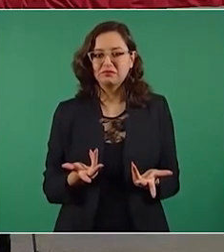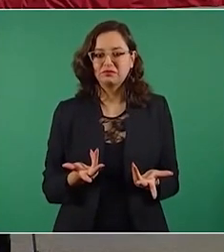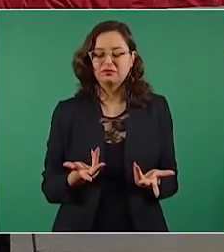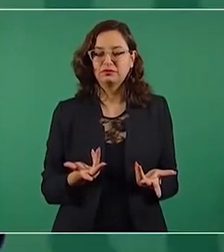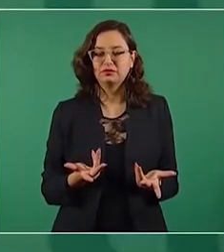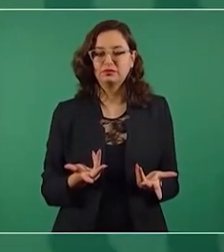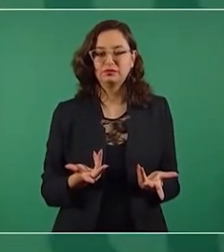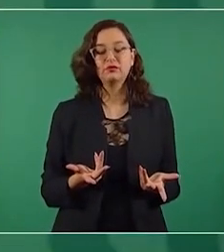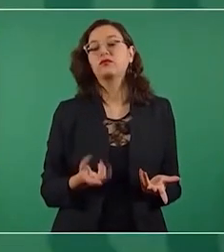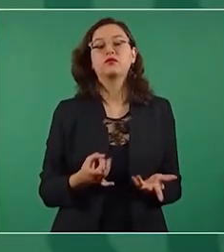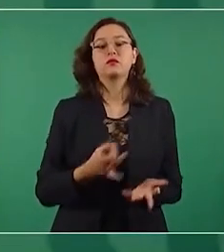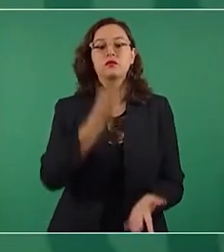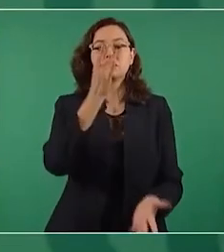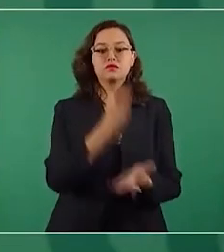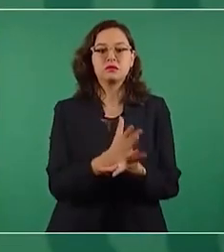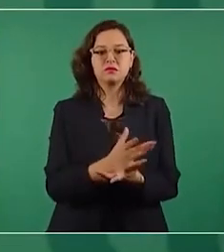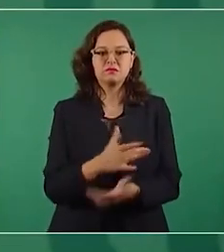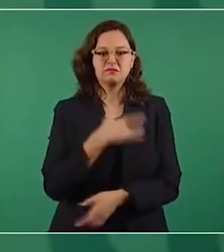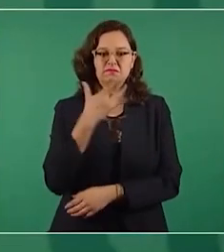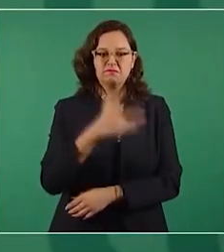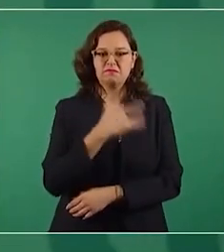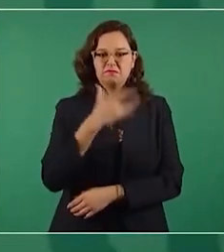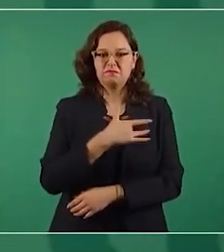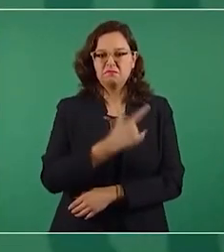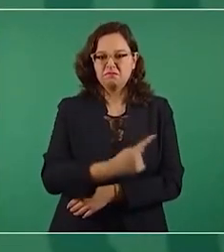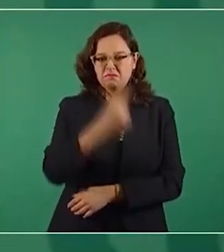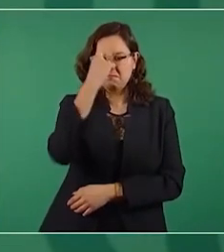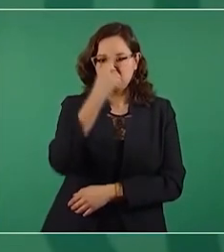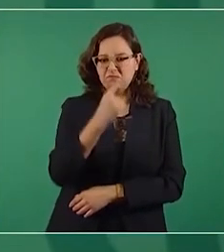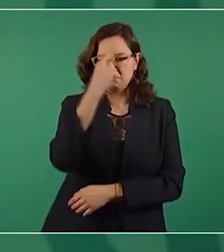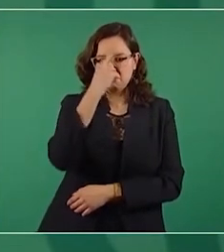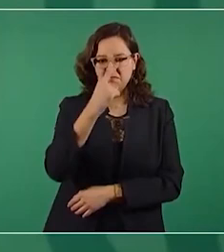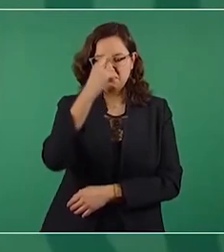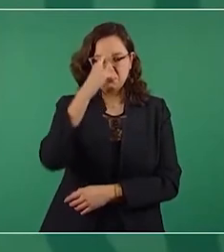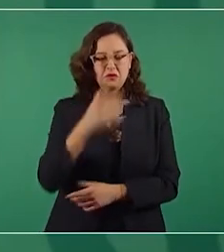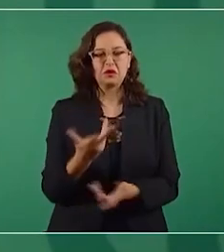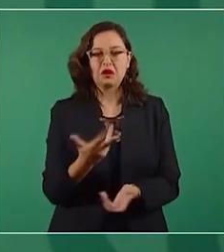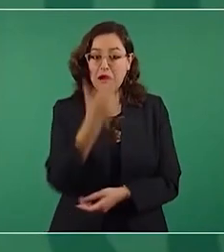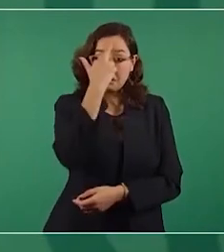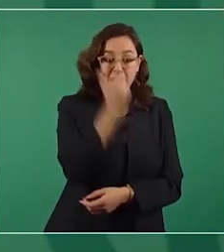pasional, aunque sea irracional,